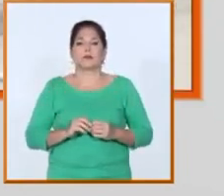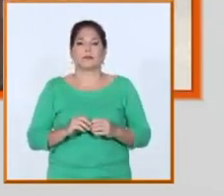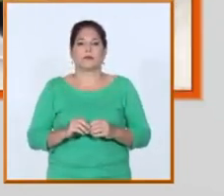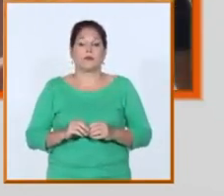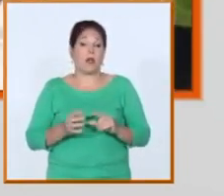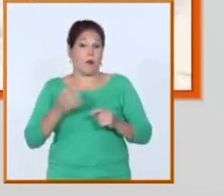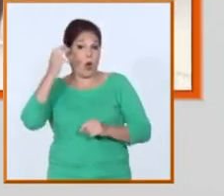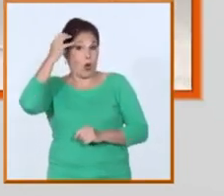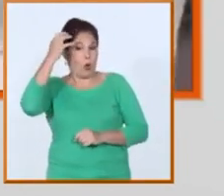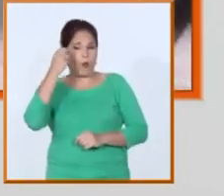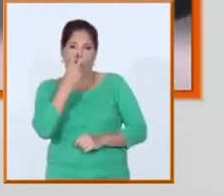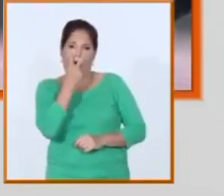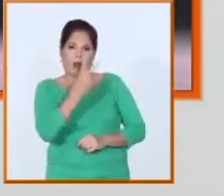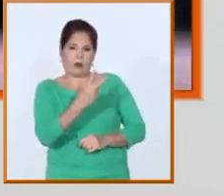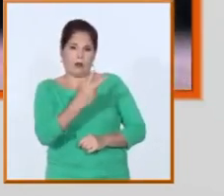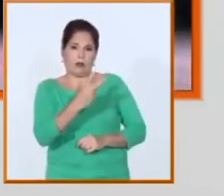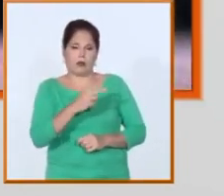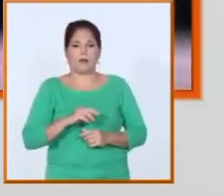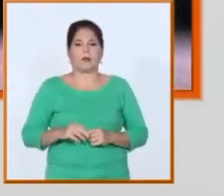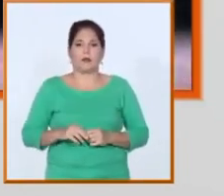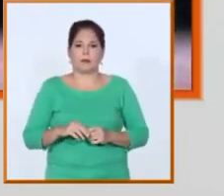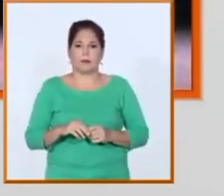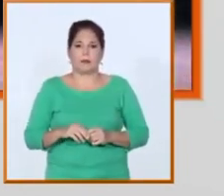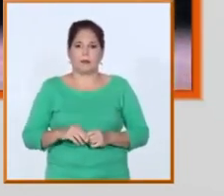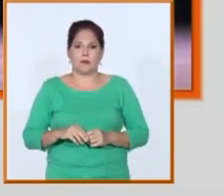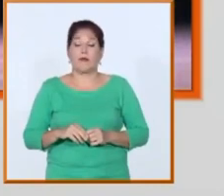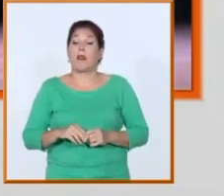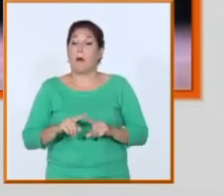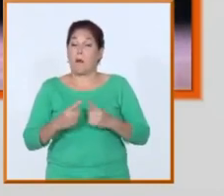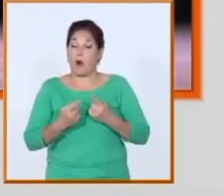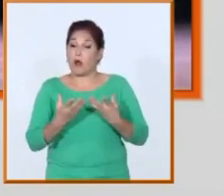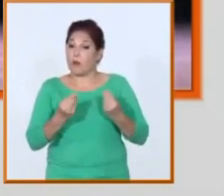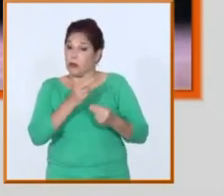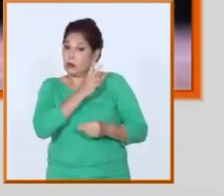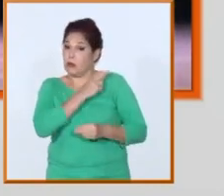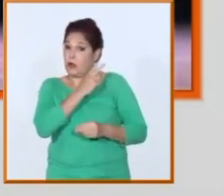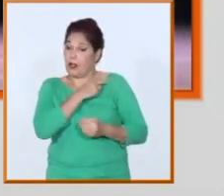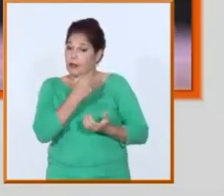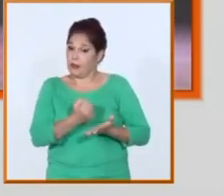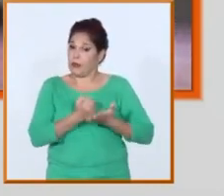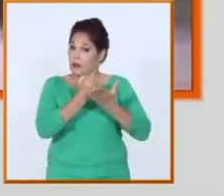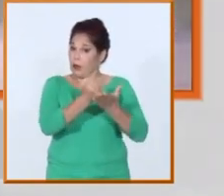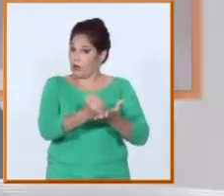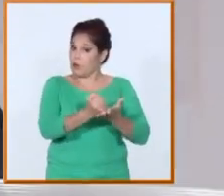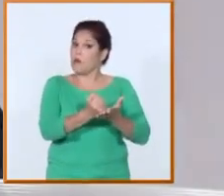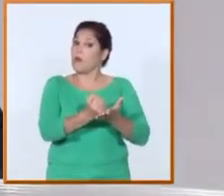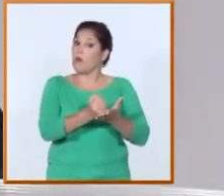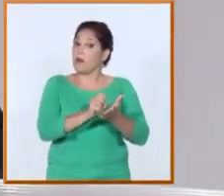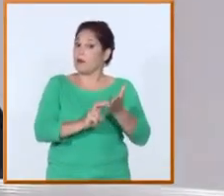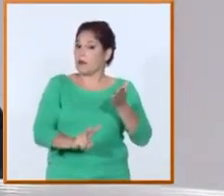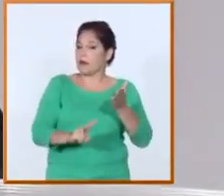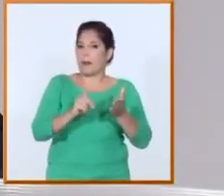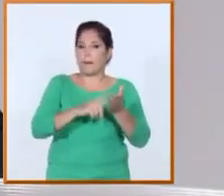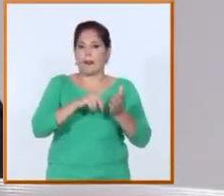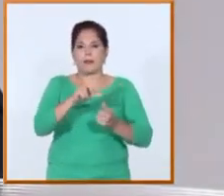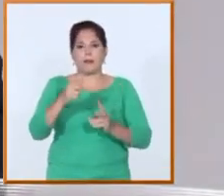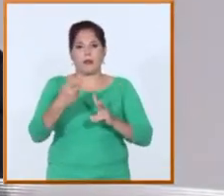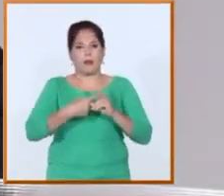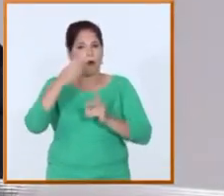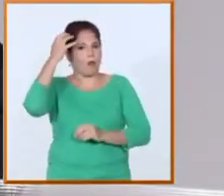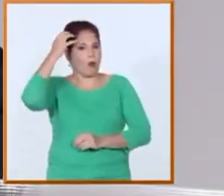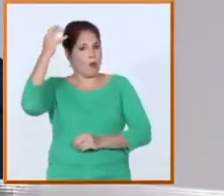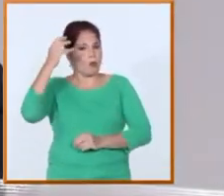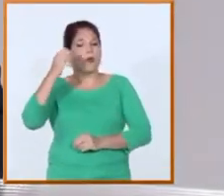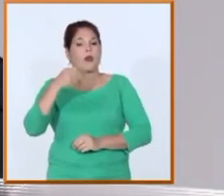no son pocos o no son pocas las autoridades de las provincias tanto del partido como del gobierno que se